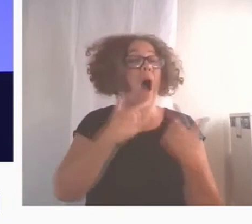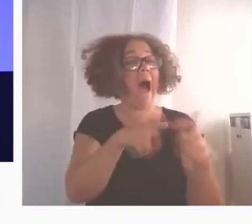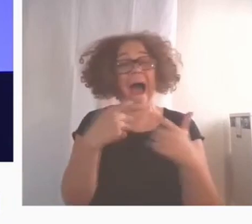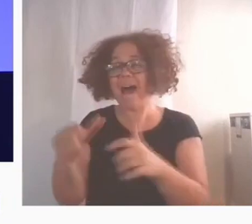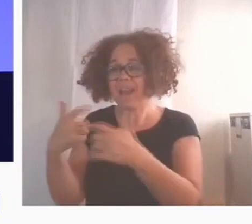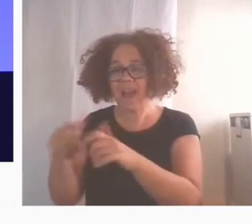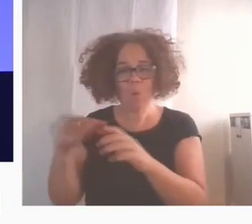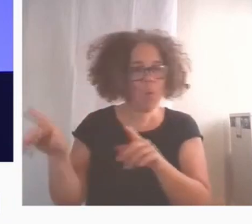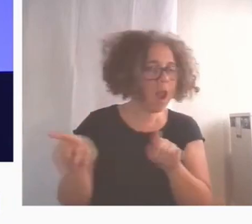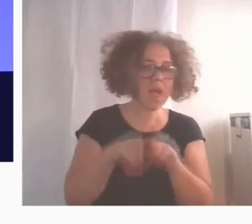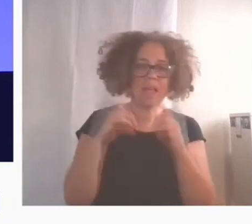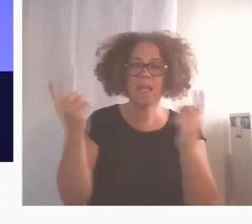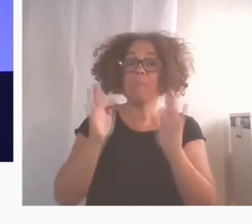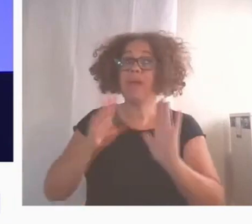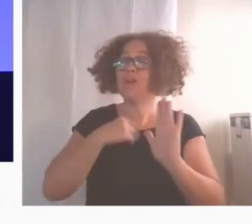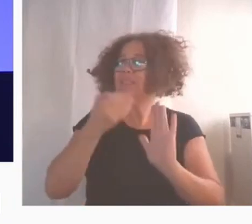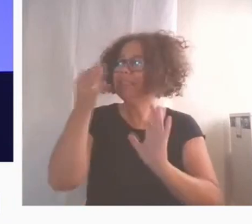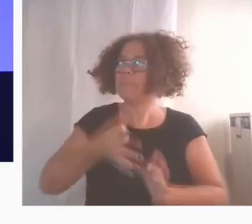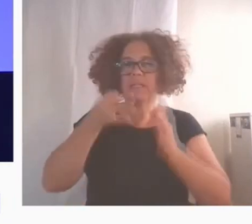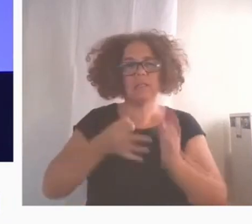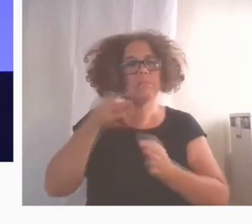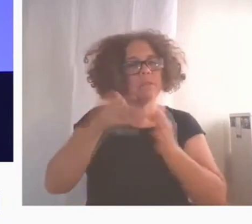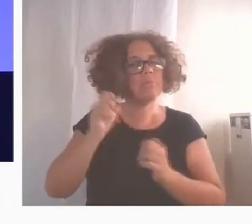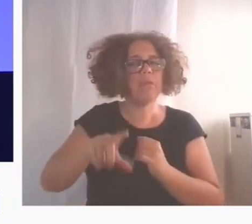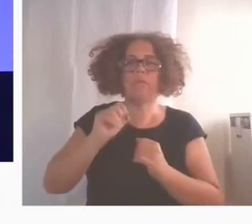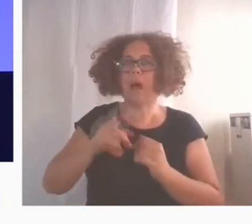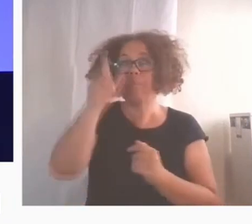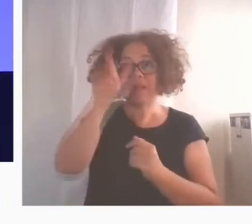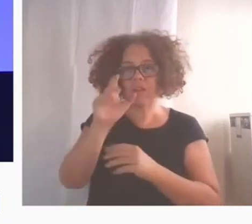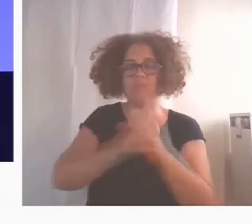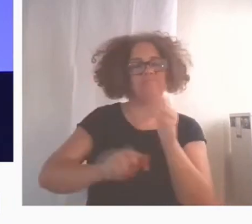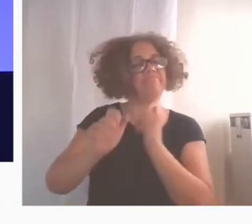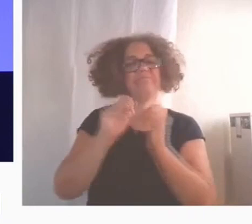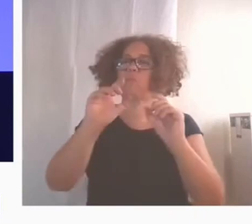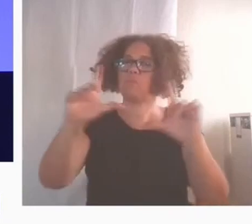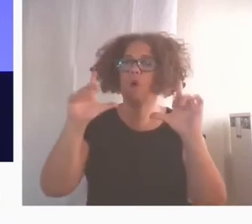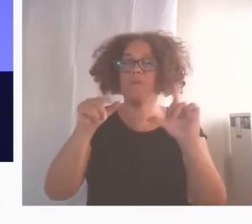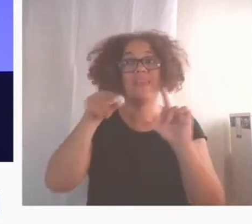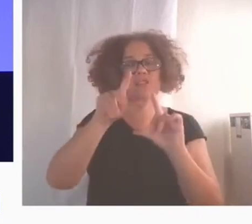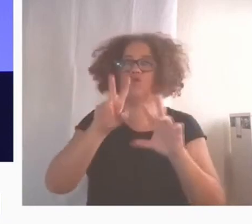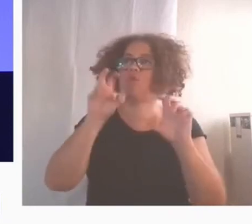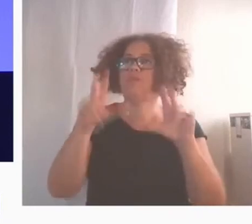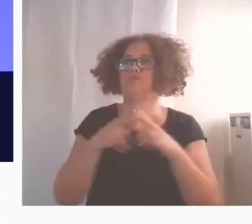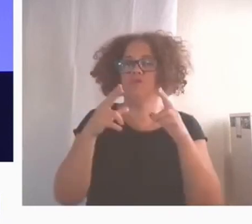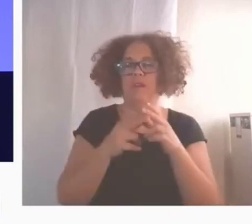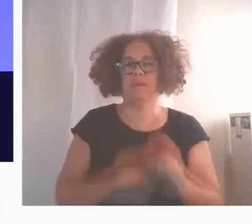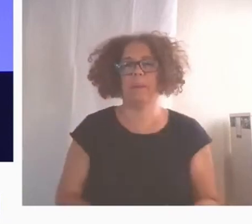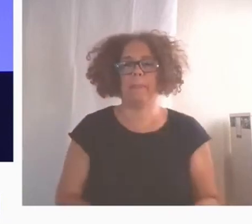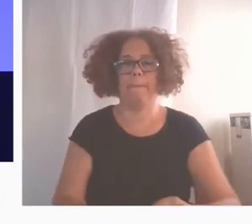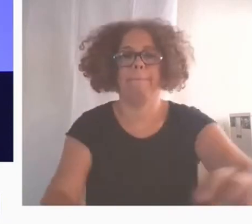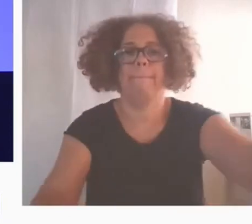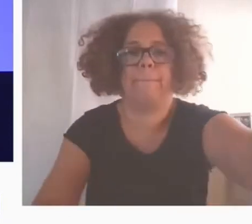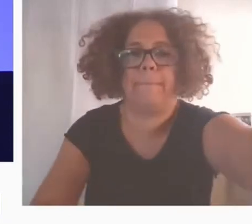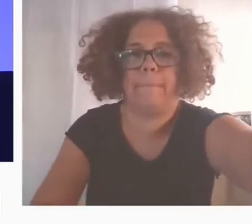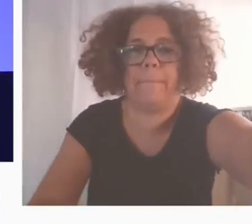pero siempre poniendo a las personas en el centro. Eso es la innovación social. Desde el ASME llevamos muchos